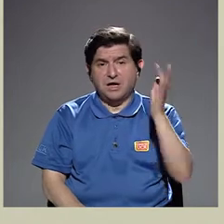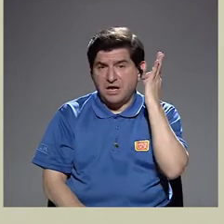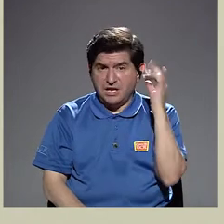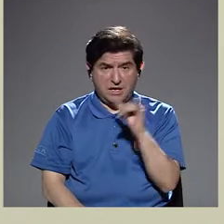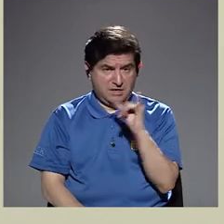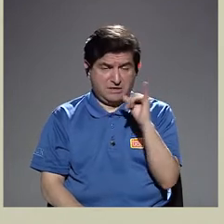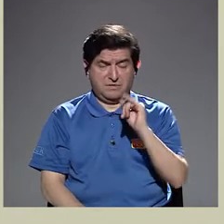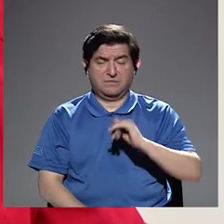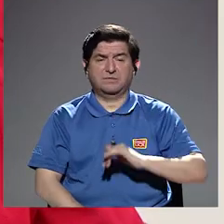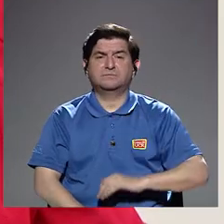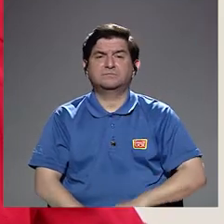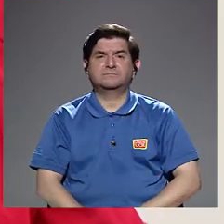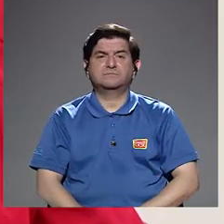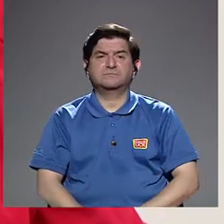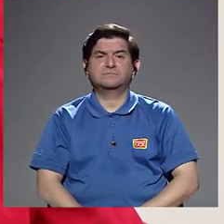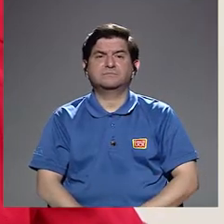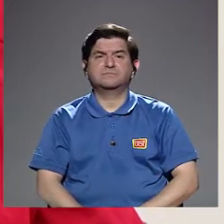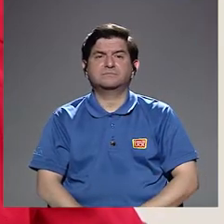y adolescentes.